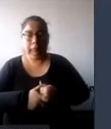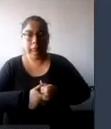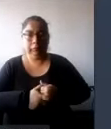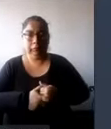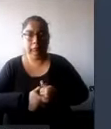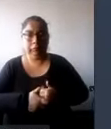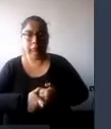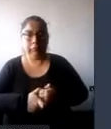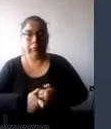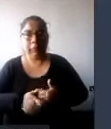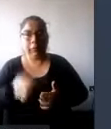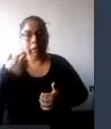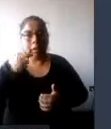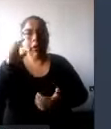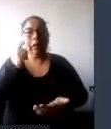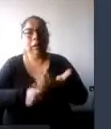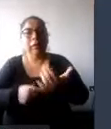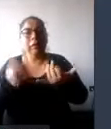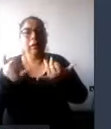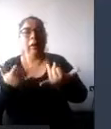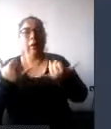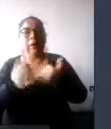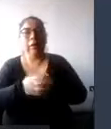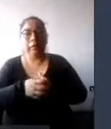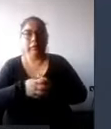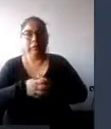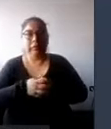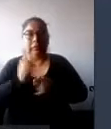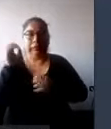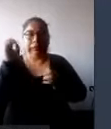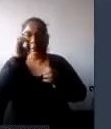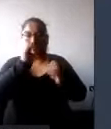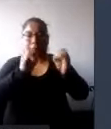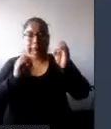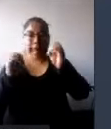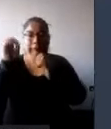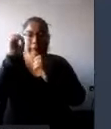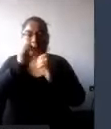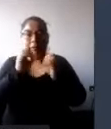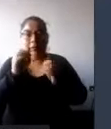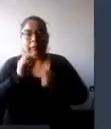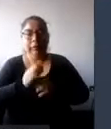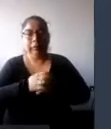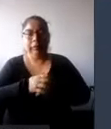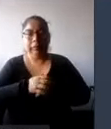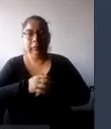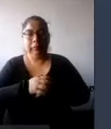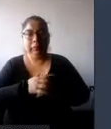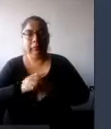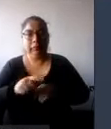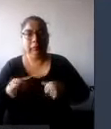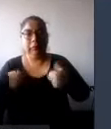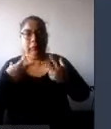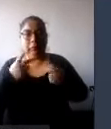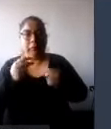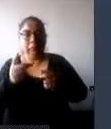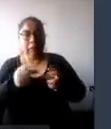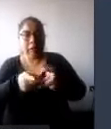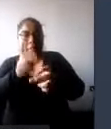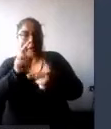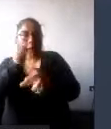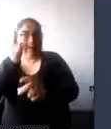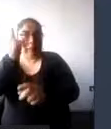¿qué es lo que tenemos a esa hora? cero posibilidades de tener una evacuación de emergencia